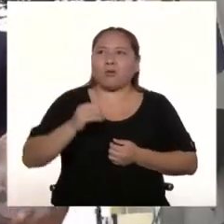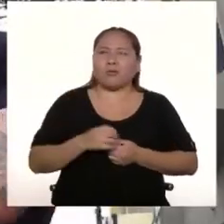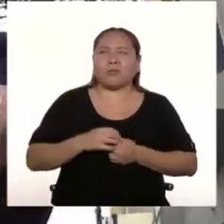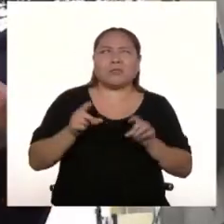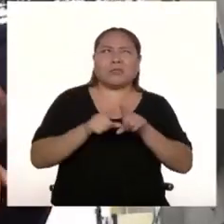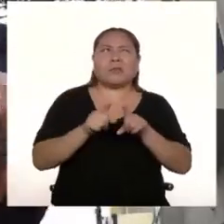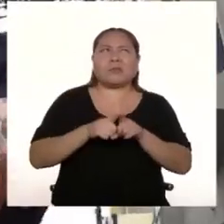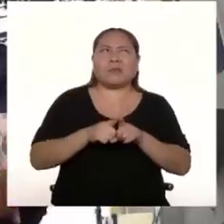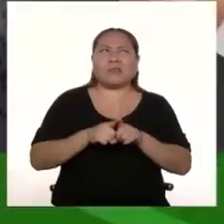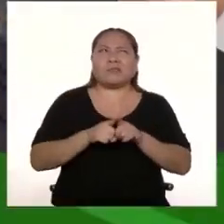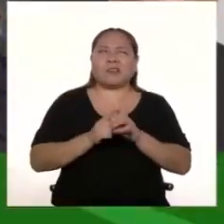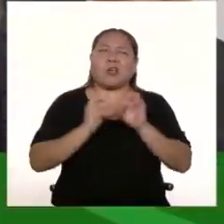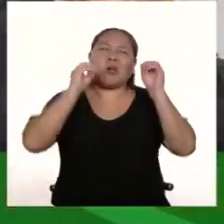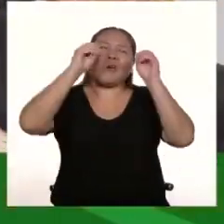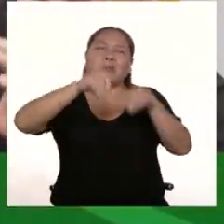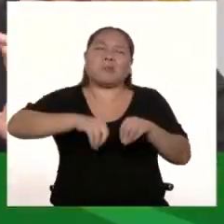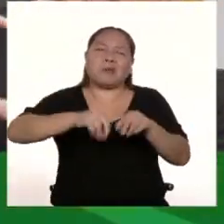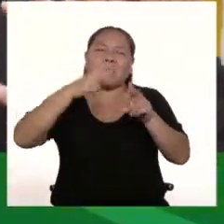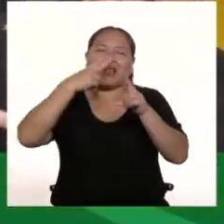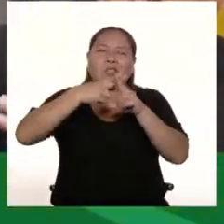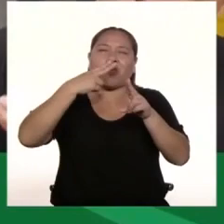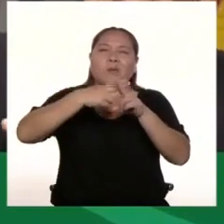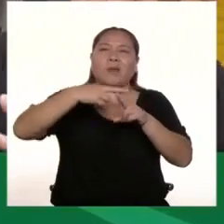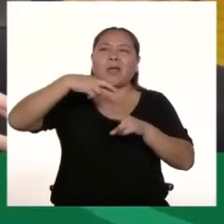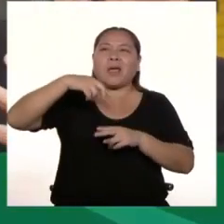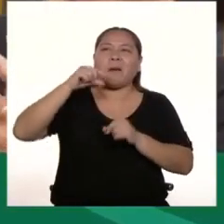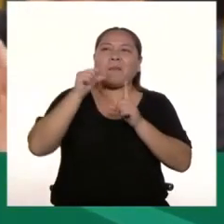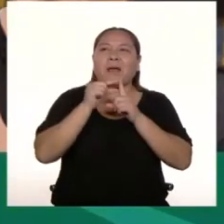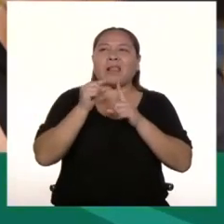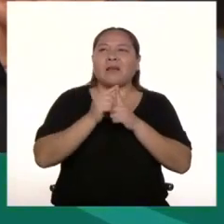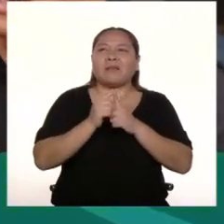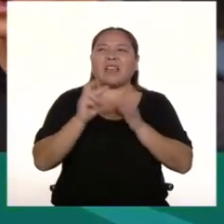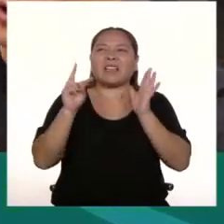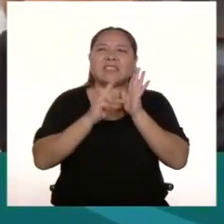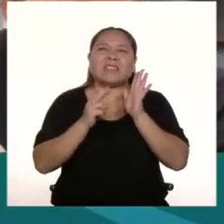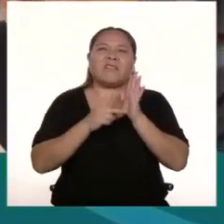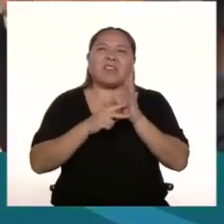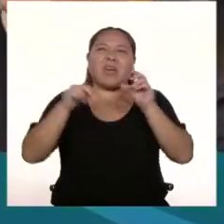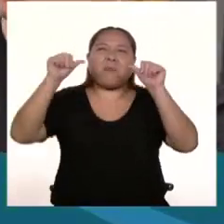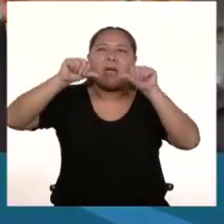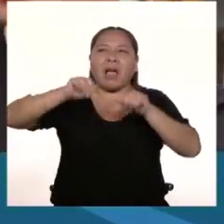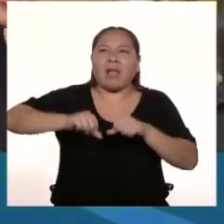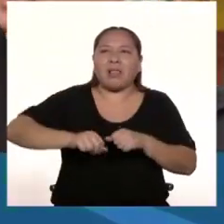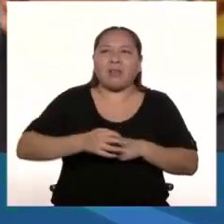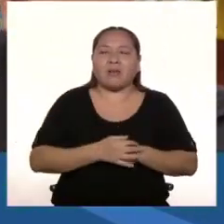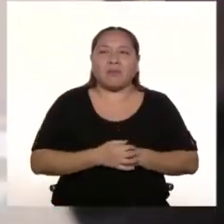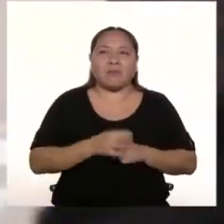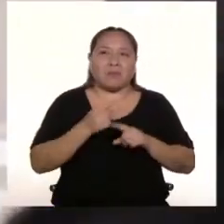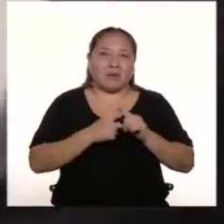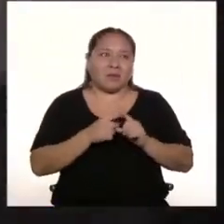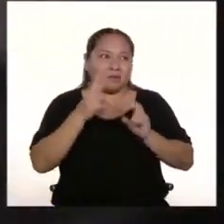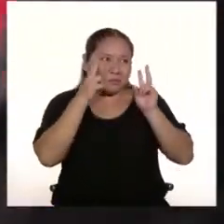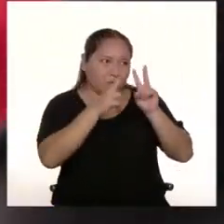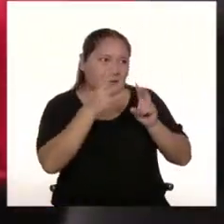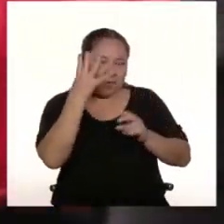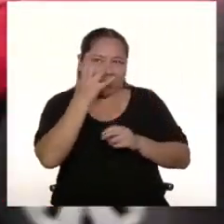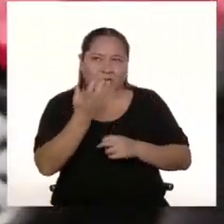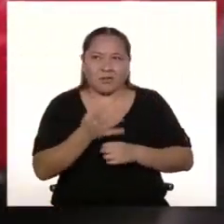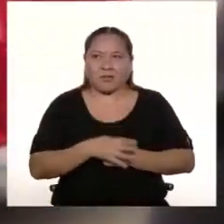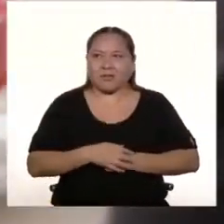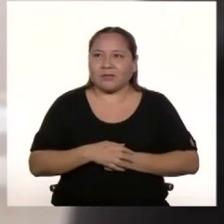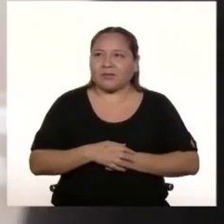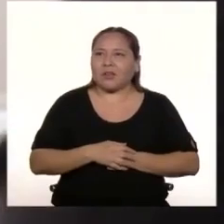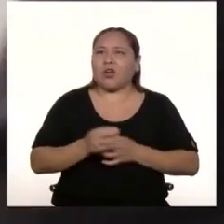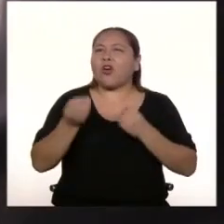gusta cómo suena la palabra. Me parece que es algo que significa algo como malo, Negativo, pero suena bonito. ¿Y cómo inicia